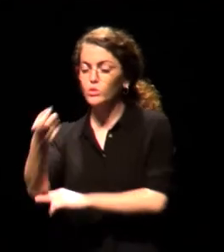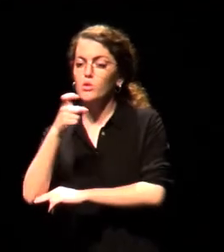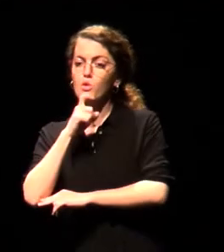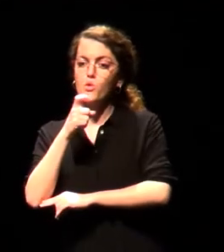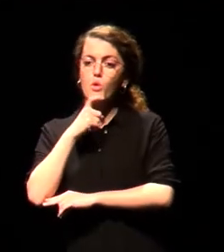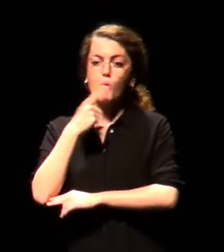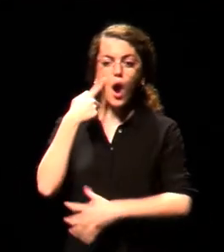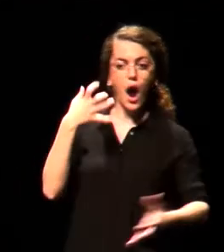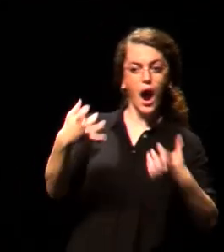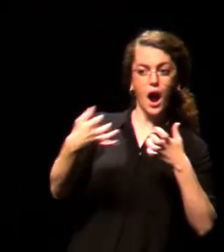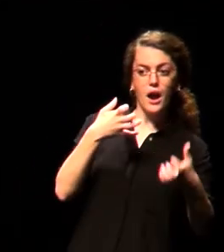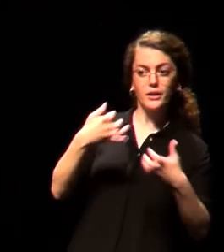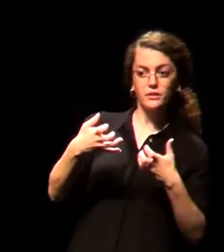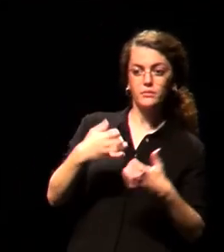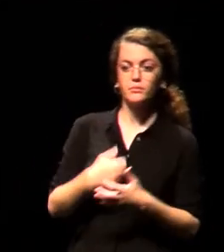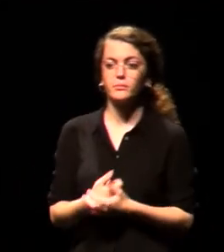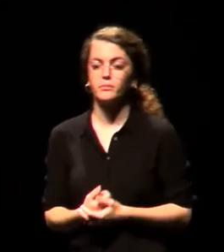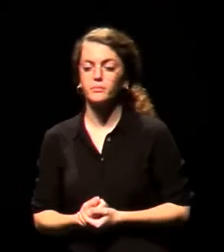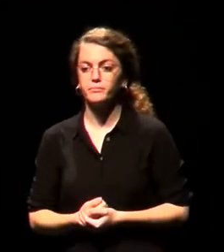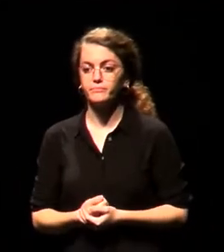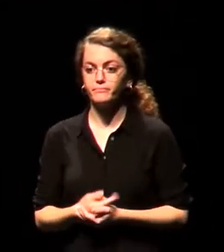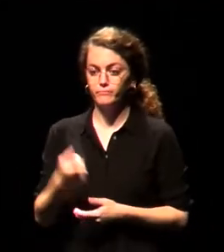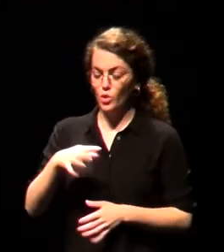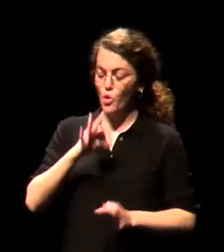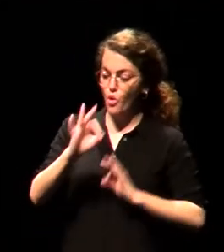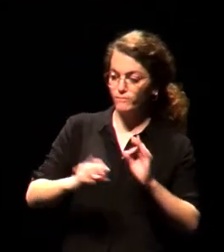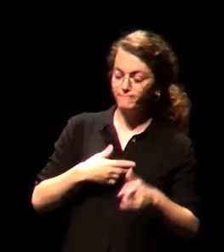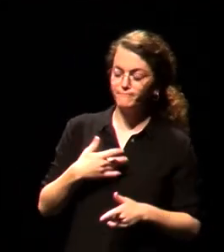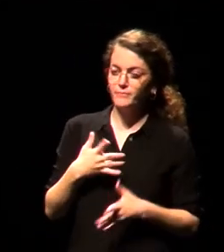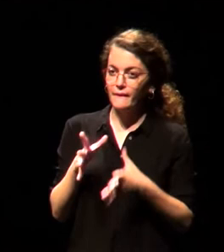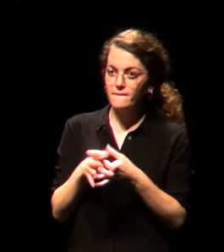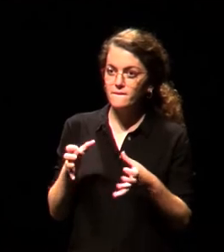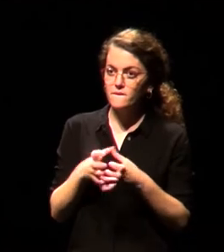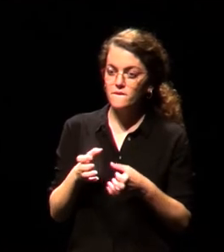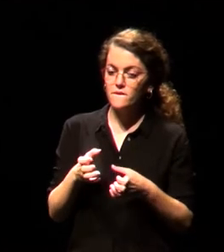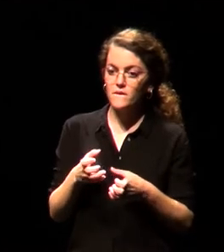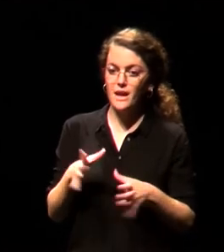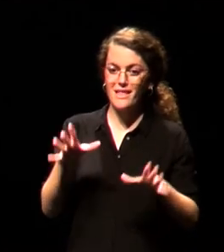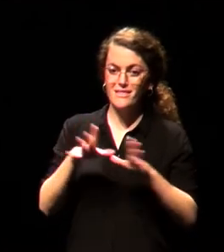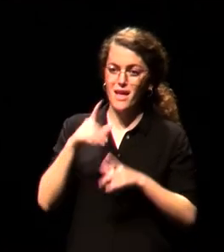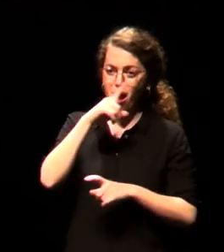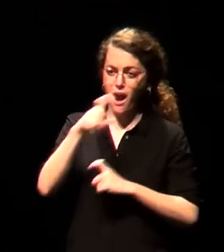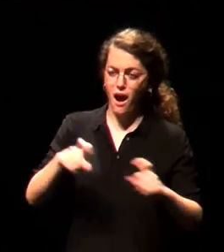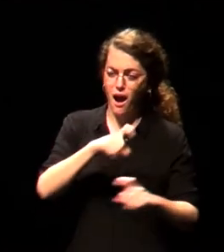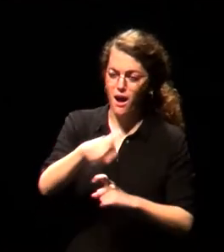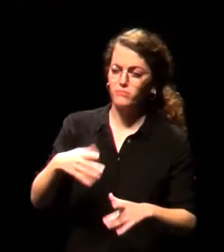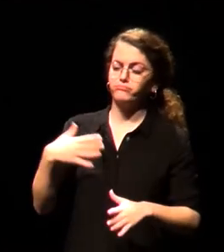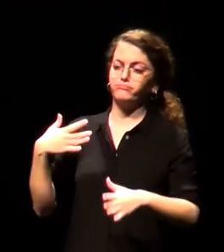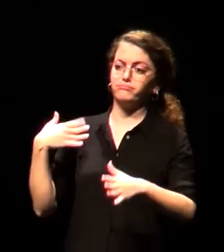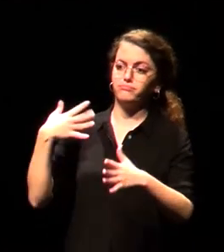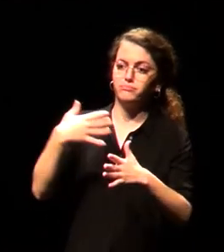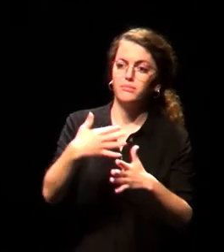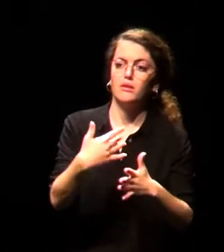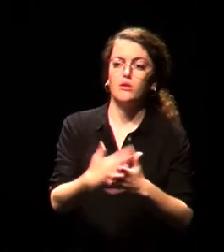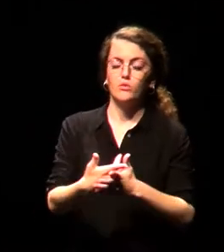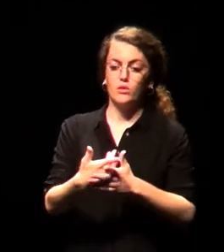artes. Los organizadores aspiramos, tras diez años de difusión de las artes escénicas y musicales inclusivas, abrir hacia